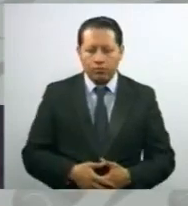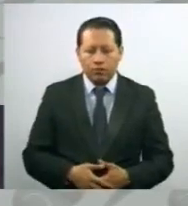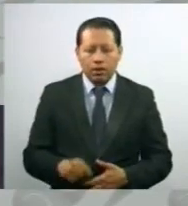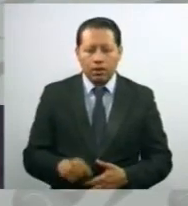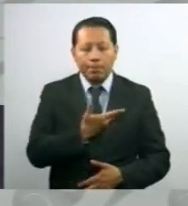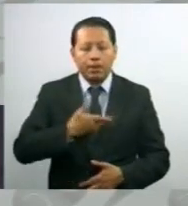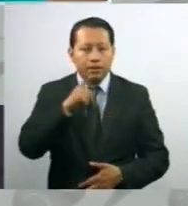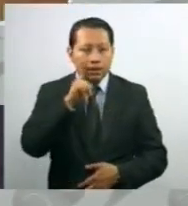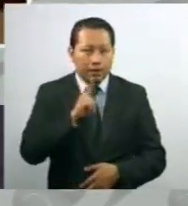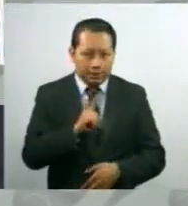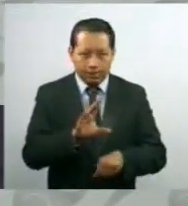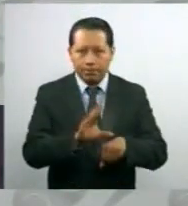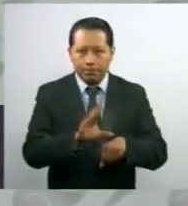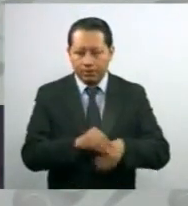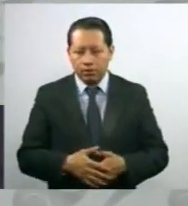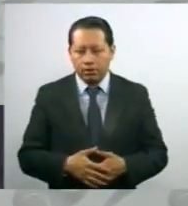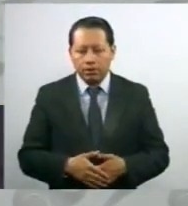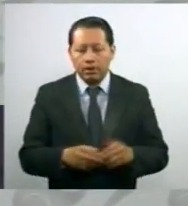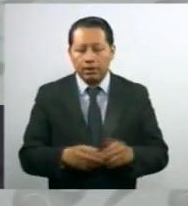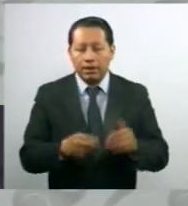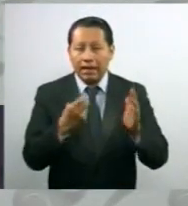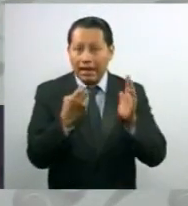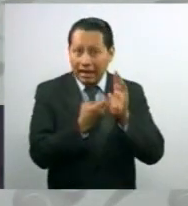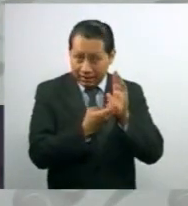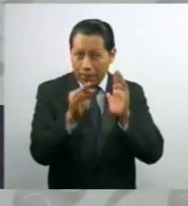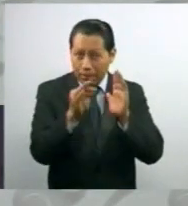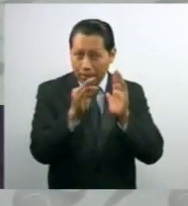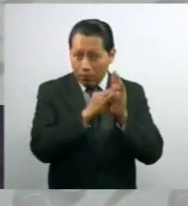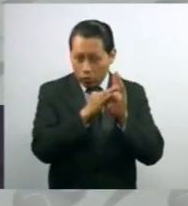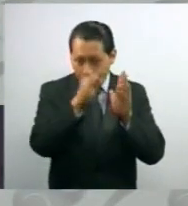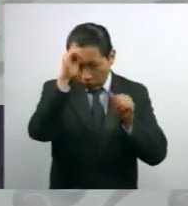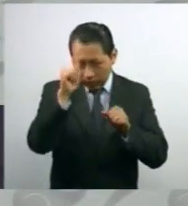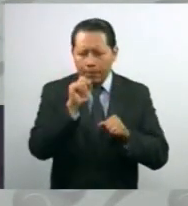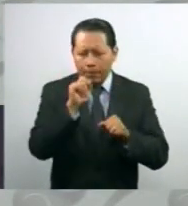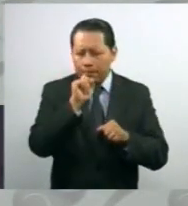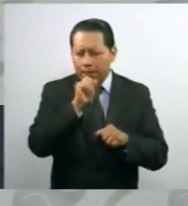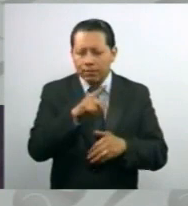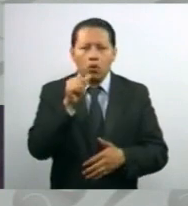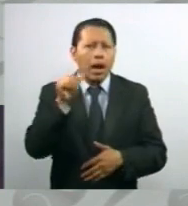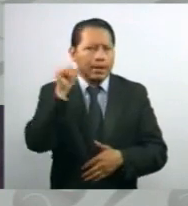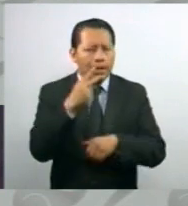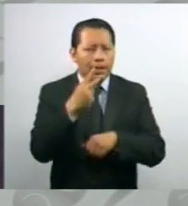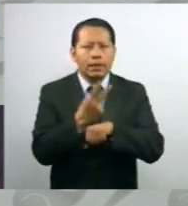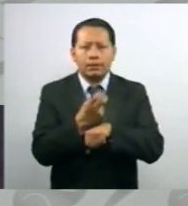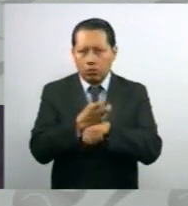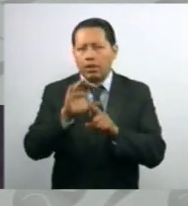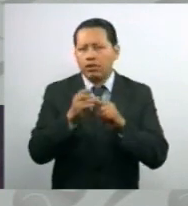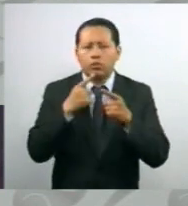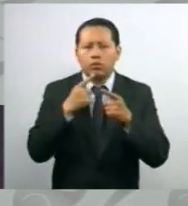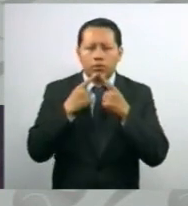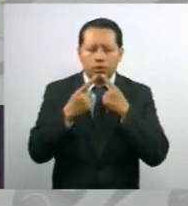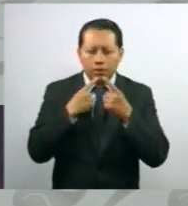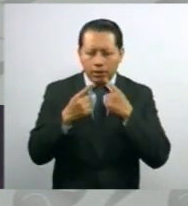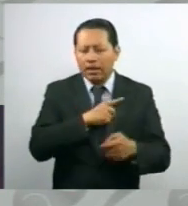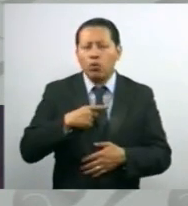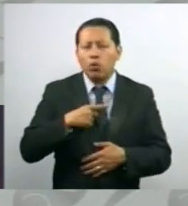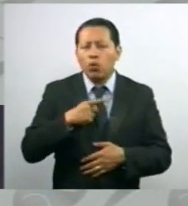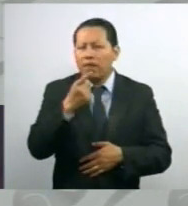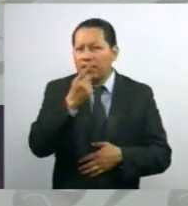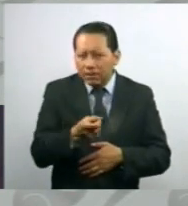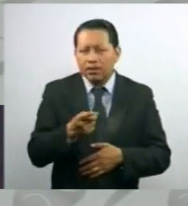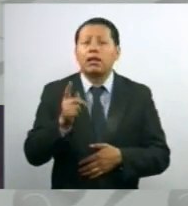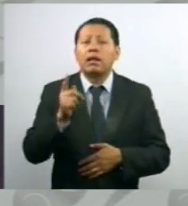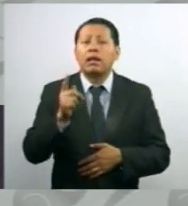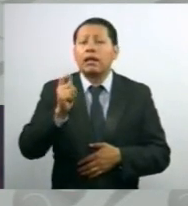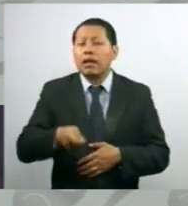Permiso, Presidenta. Este punto de acuerdo, que también se discutió ayer en la segunda comisión, debo decir cuál era el origen.